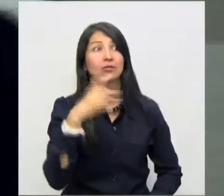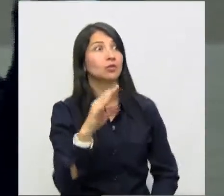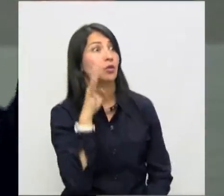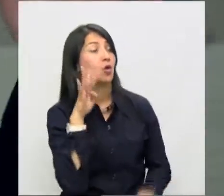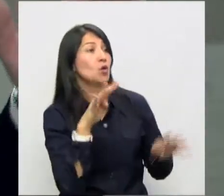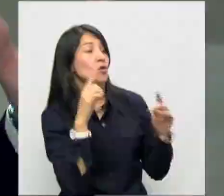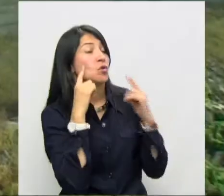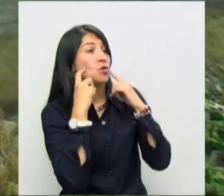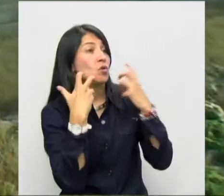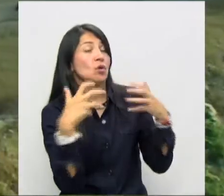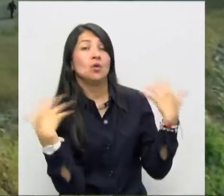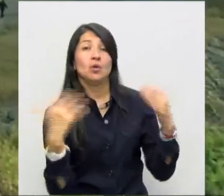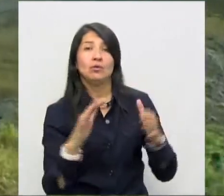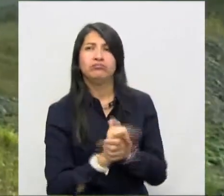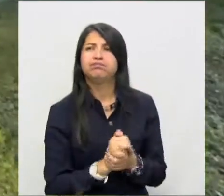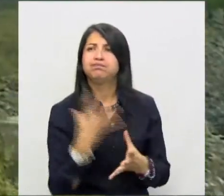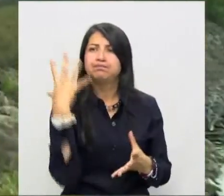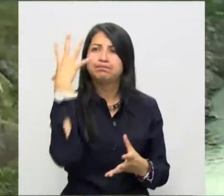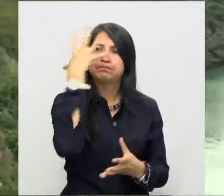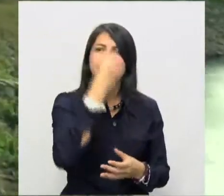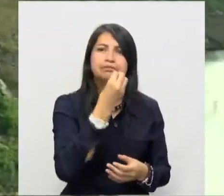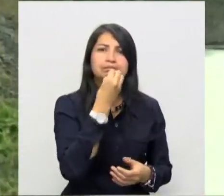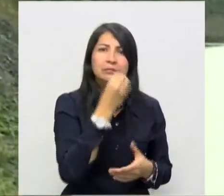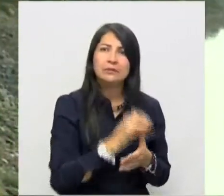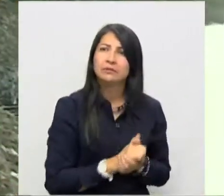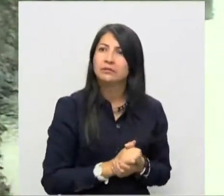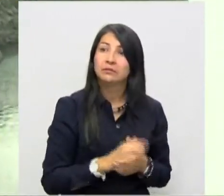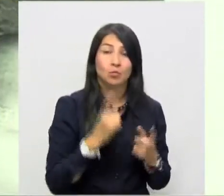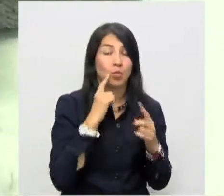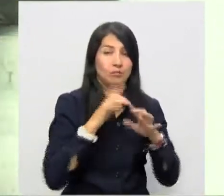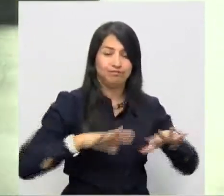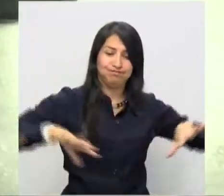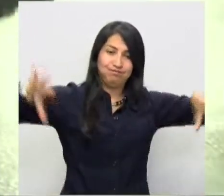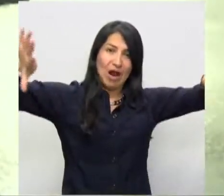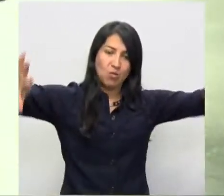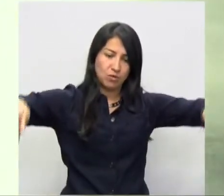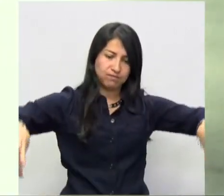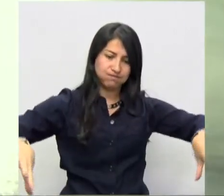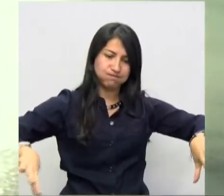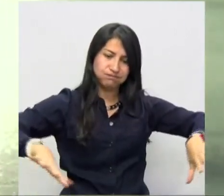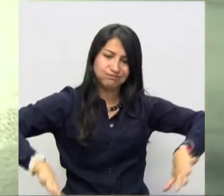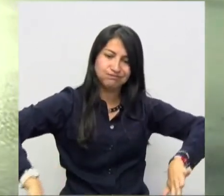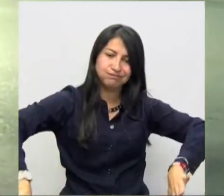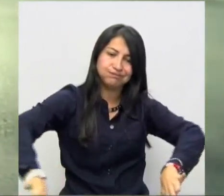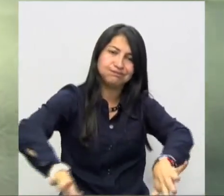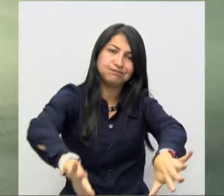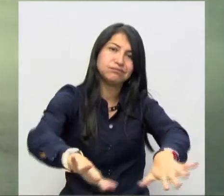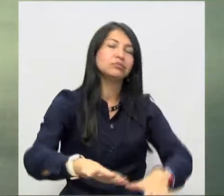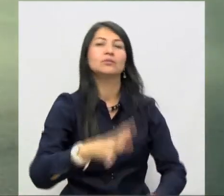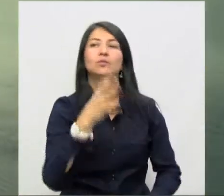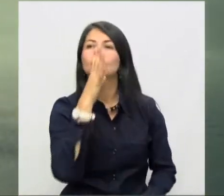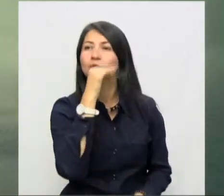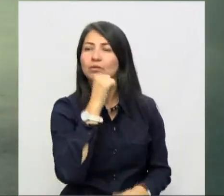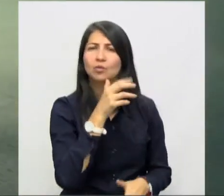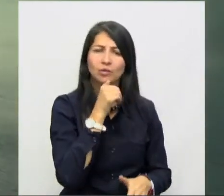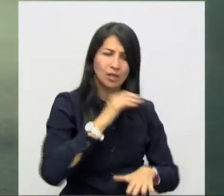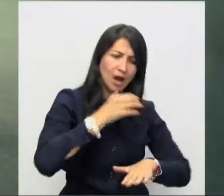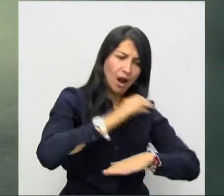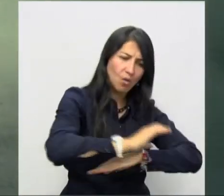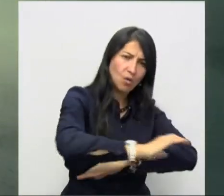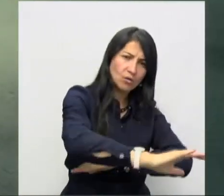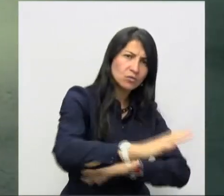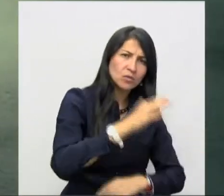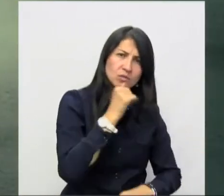espectáculo. ¿Qué represa de Prado? No, no, no, es un espectáculo. Enclavada en la Sierra Nevada. No hay un metro de